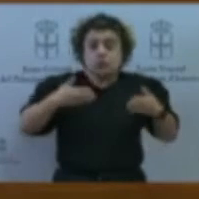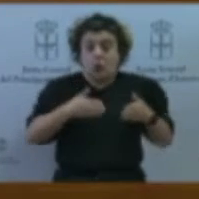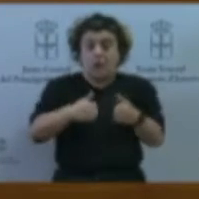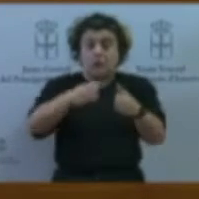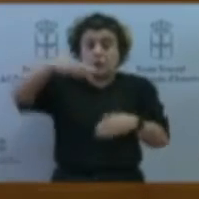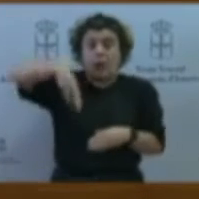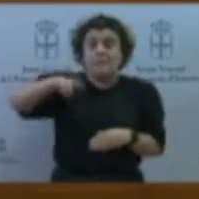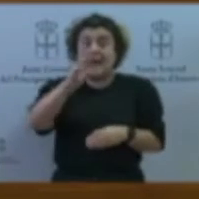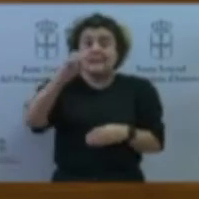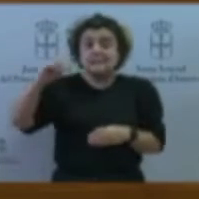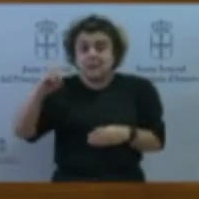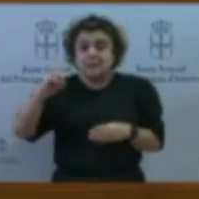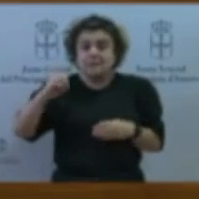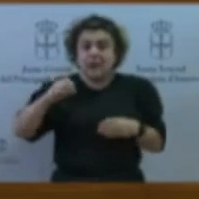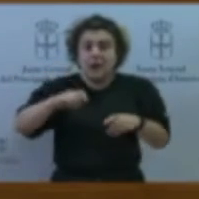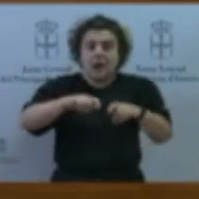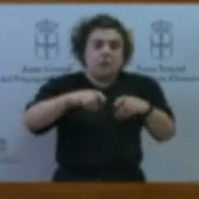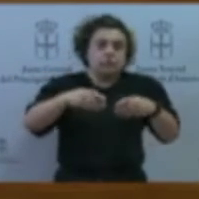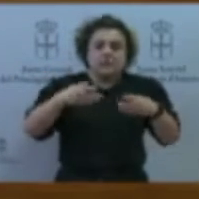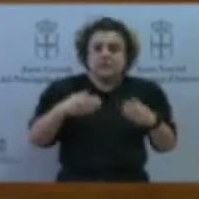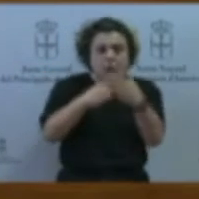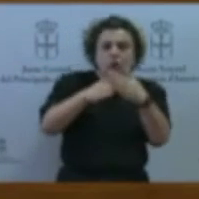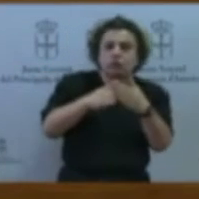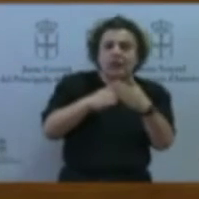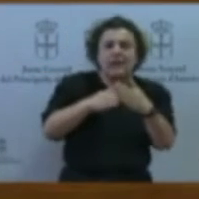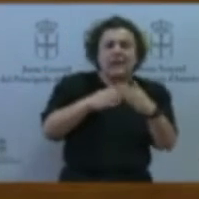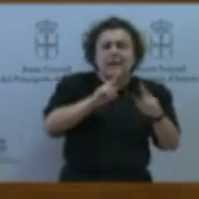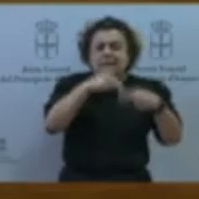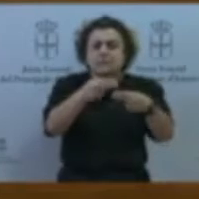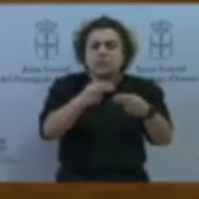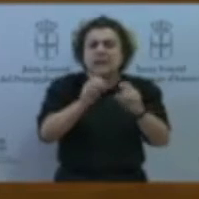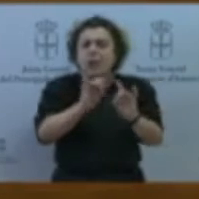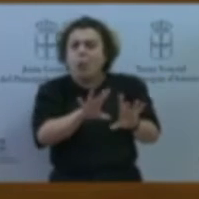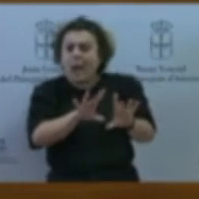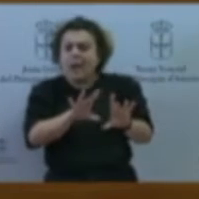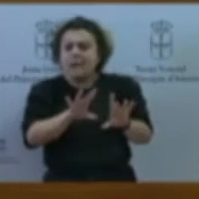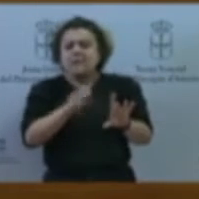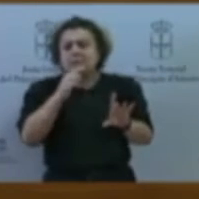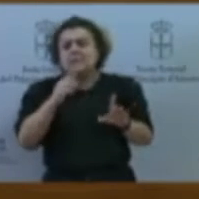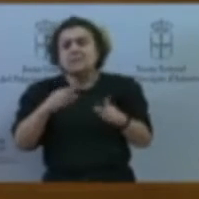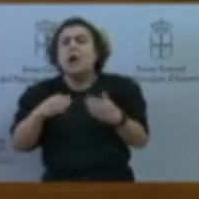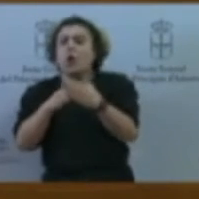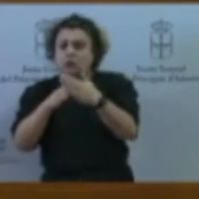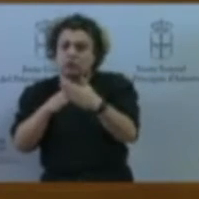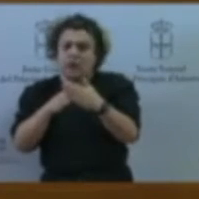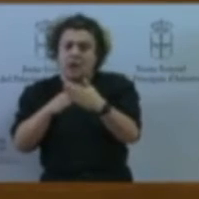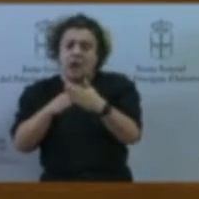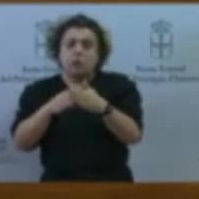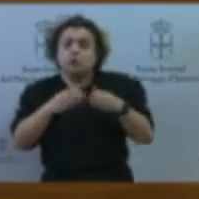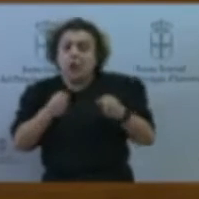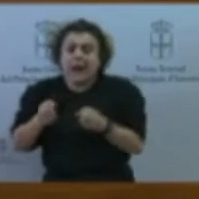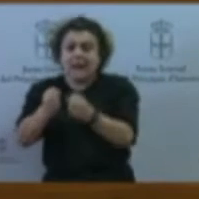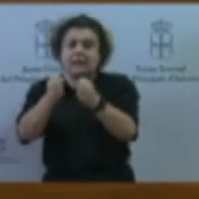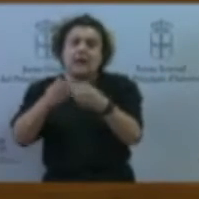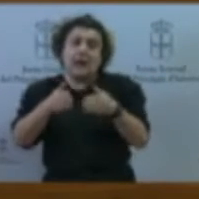es la misma que si se cortan las vías de acceso a salas Cineo-Allandé. Y eso es lo que nosotros creemos que es crucial de velocidad.